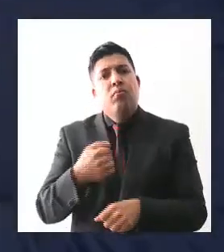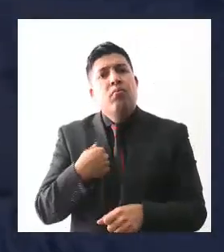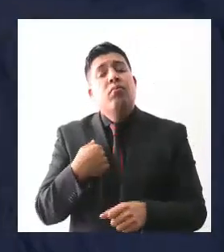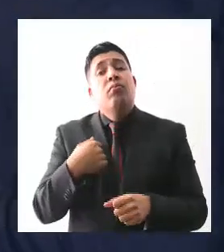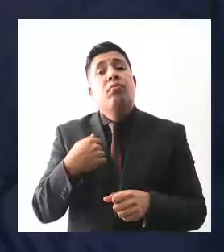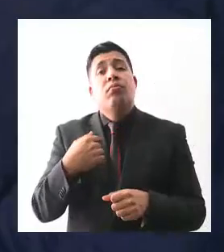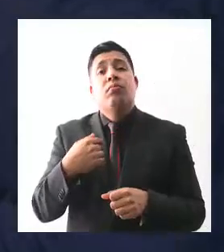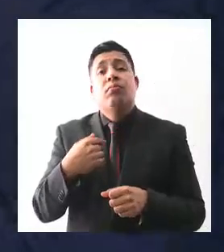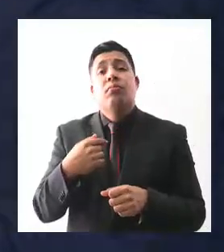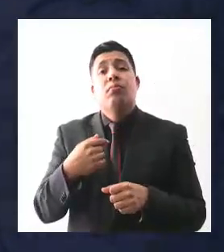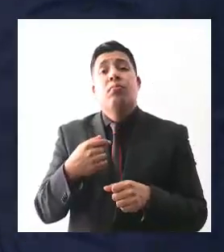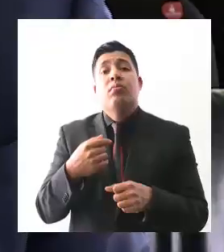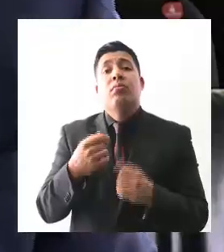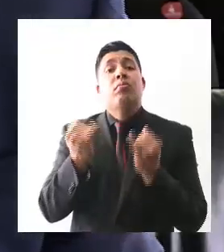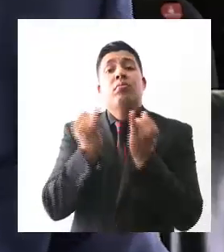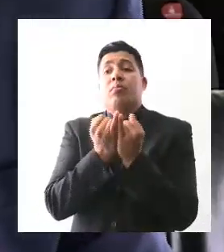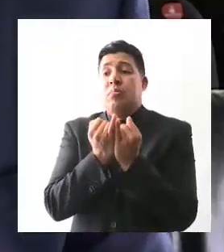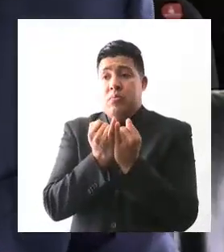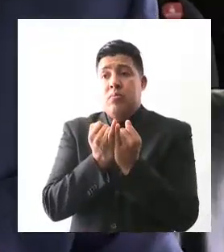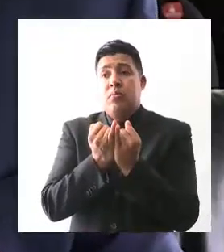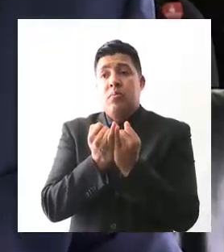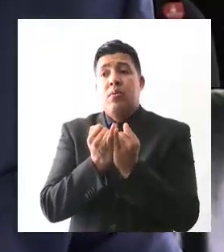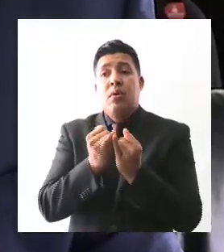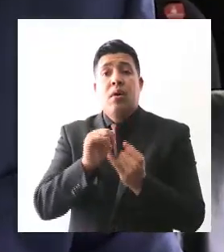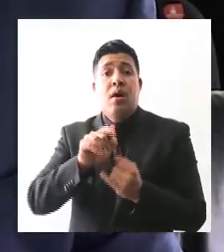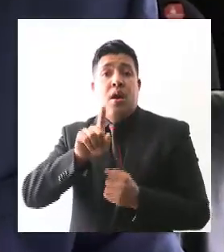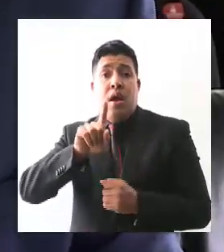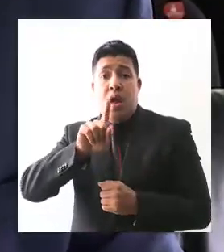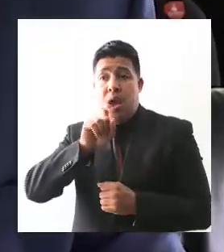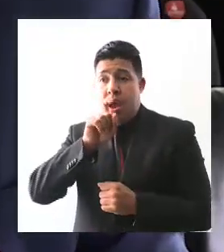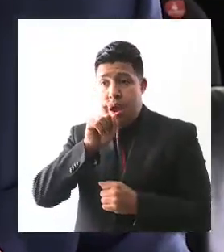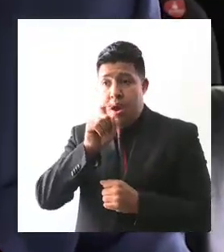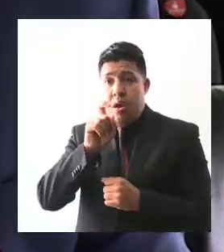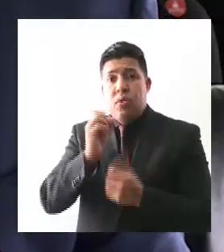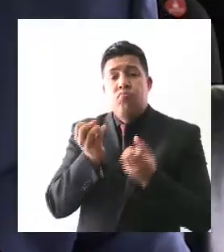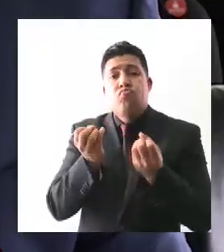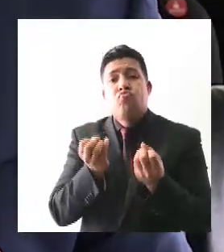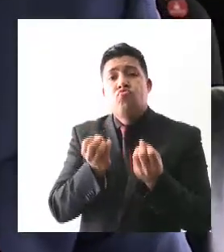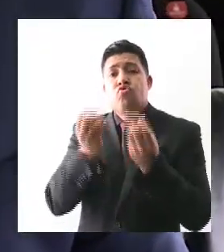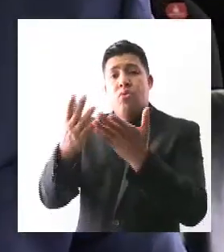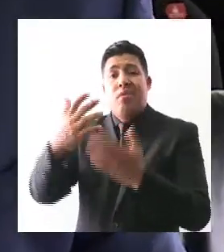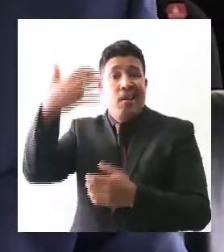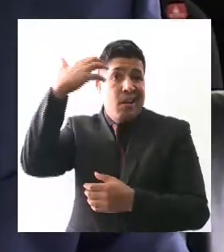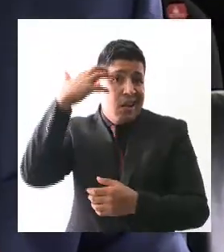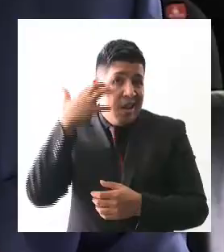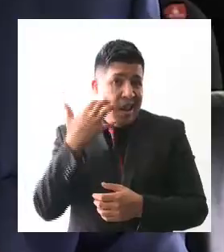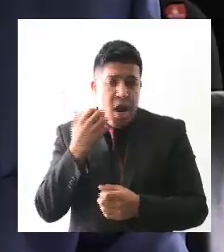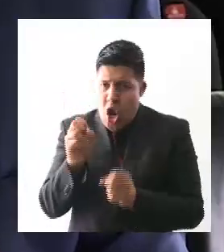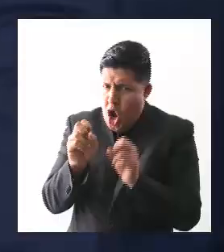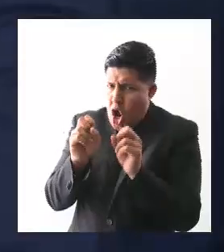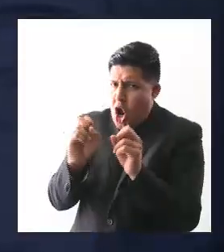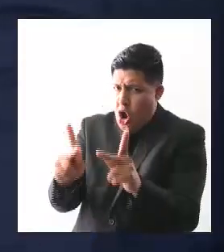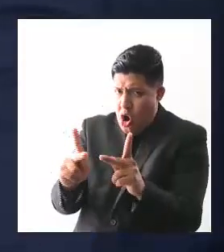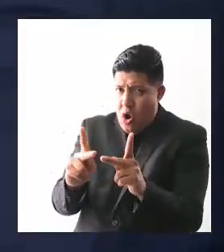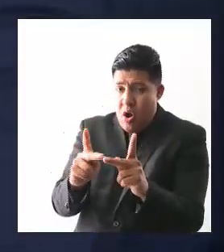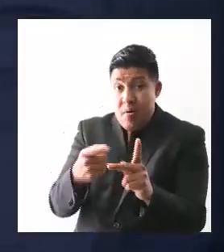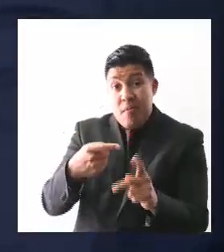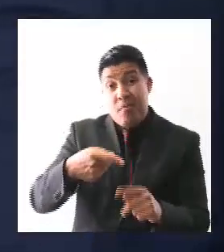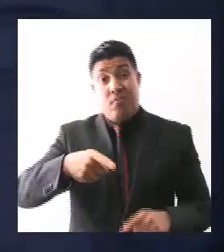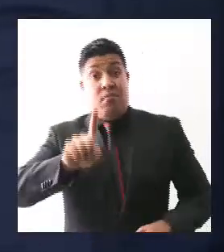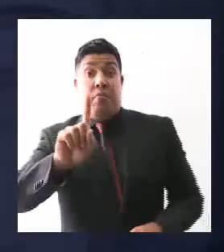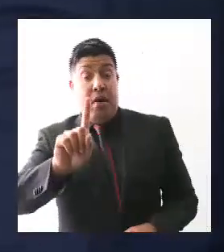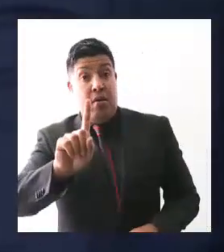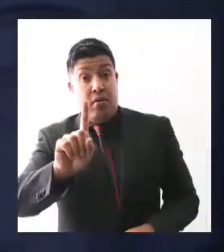abastezca o se le dé agua a León pero tampoco estaría de acuerdo ni lo voy a permitir